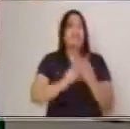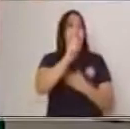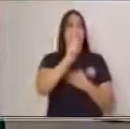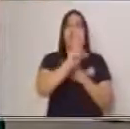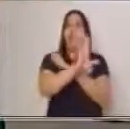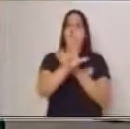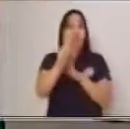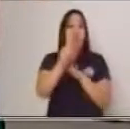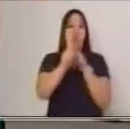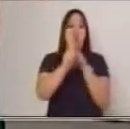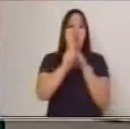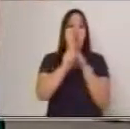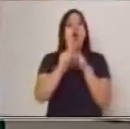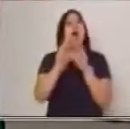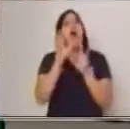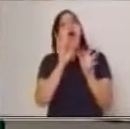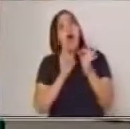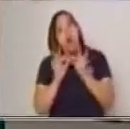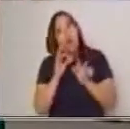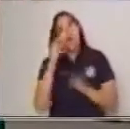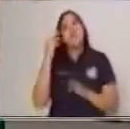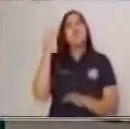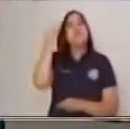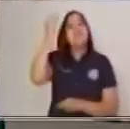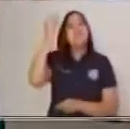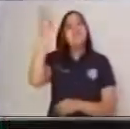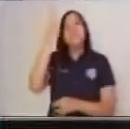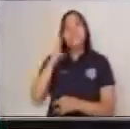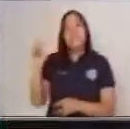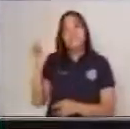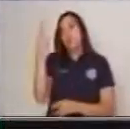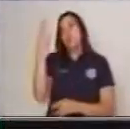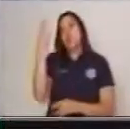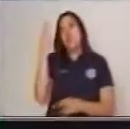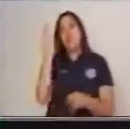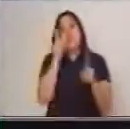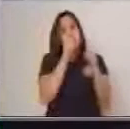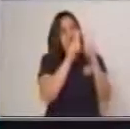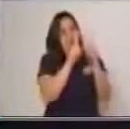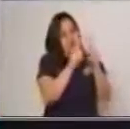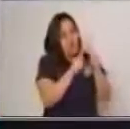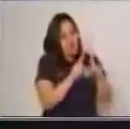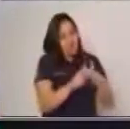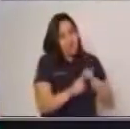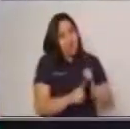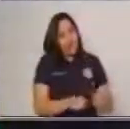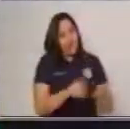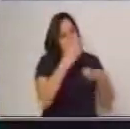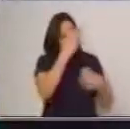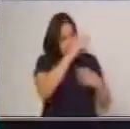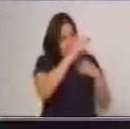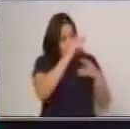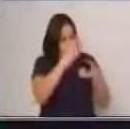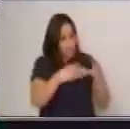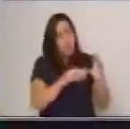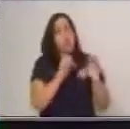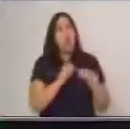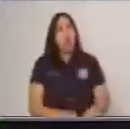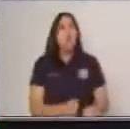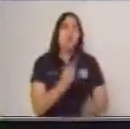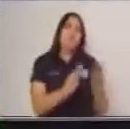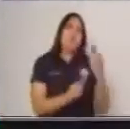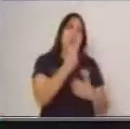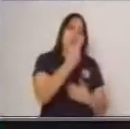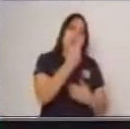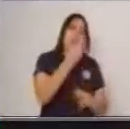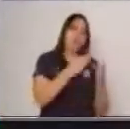que las ideas secundarias se van a desarrollar en la diferente secuencia de texto y pueden ser dos o pueden